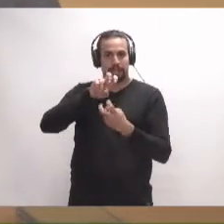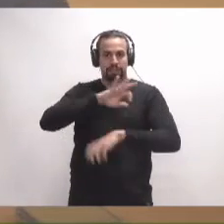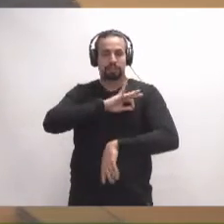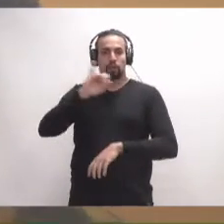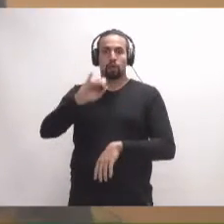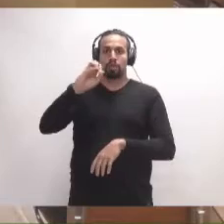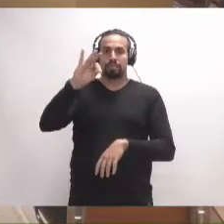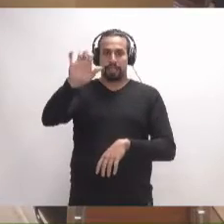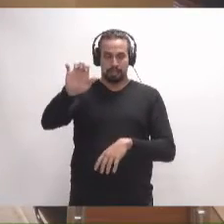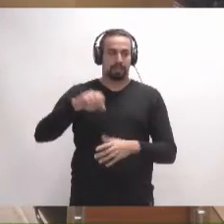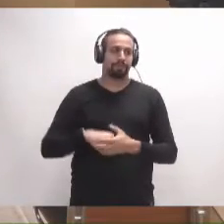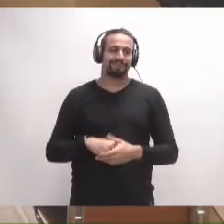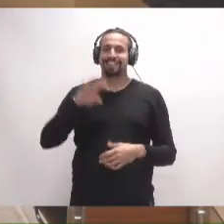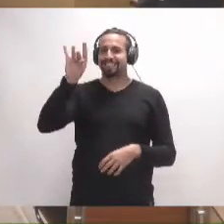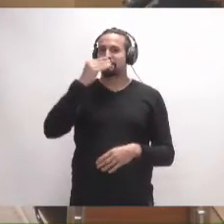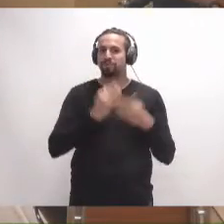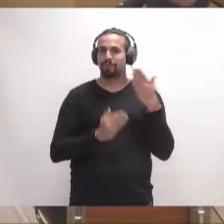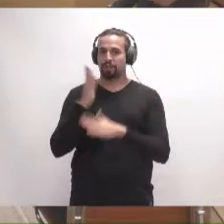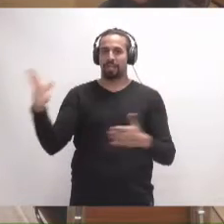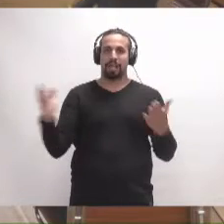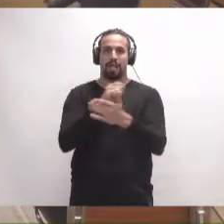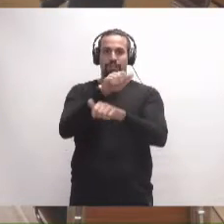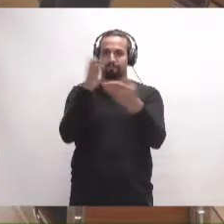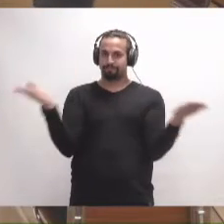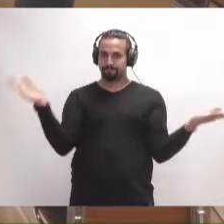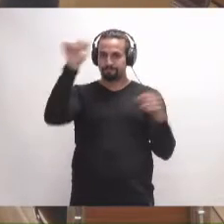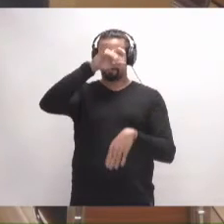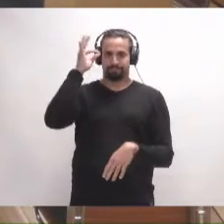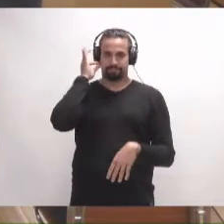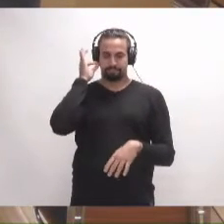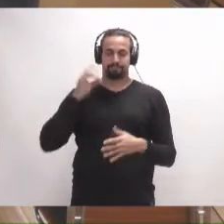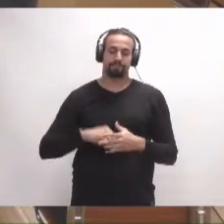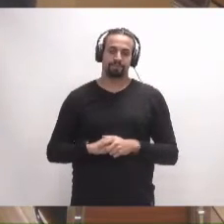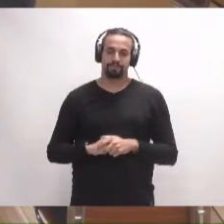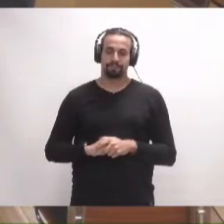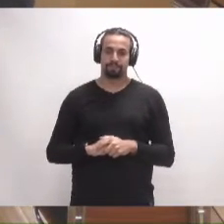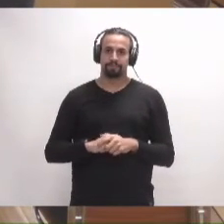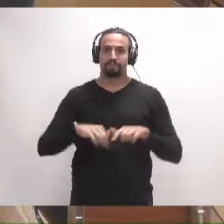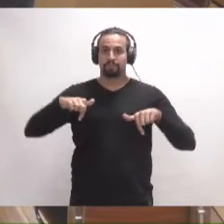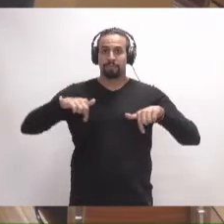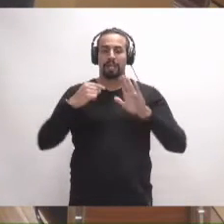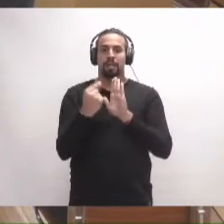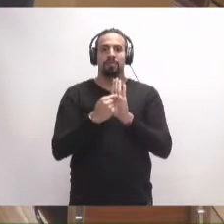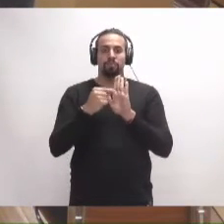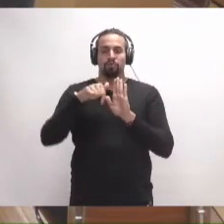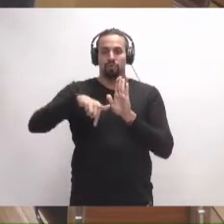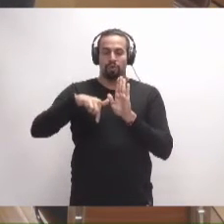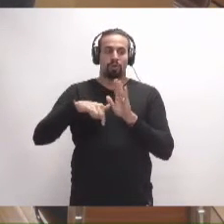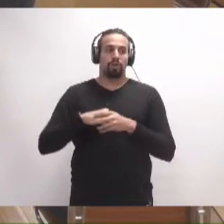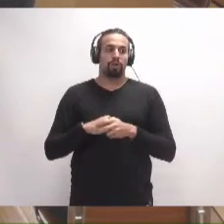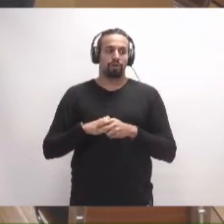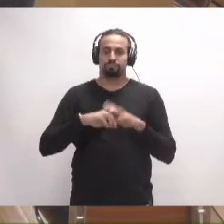don José Galvez. Sí, buenos días a todas y todos. En este punto me voy a remitir